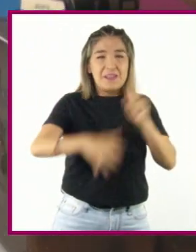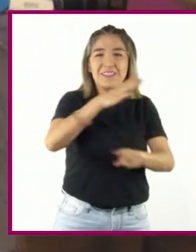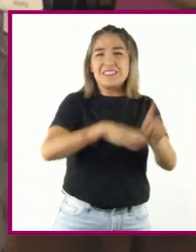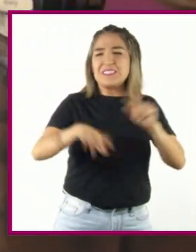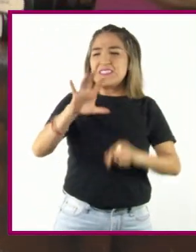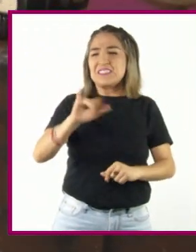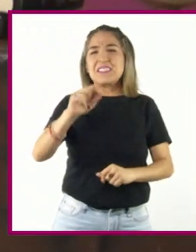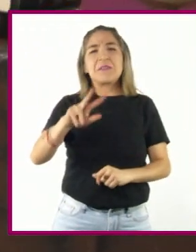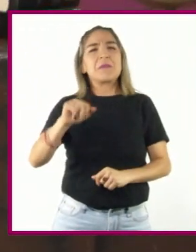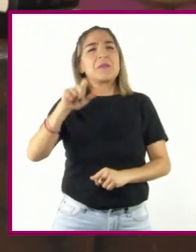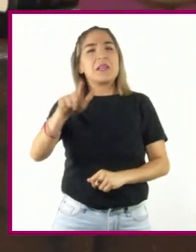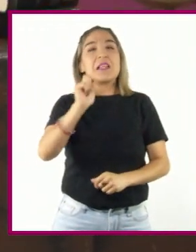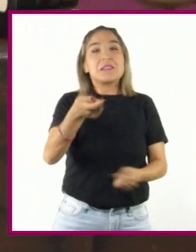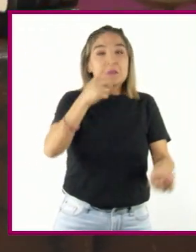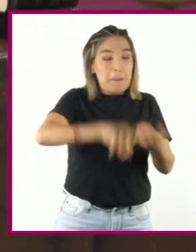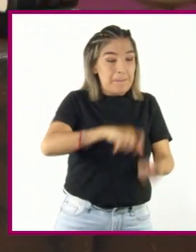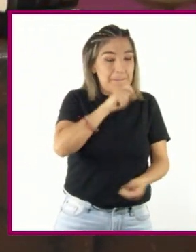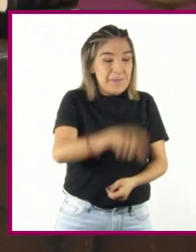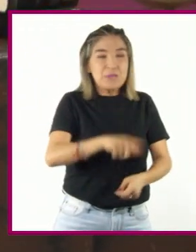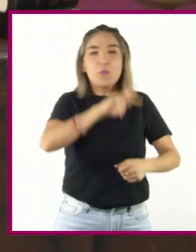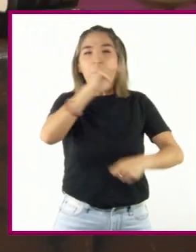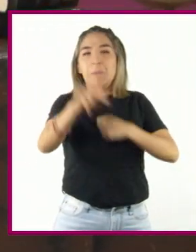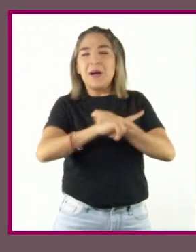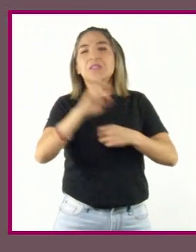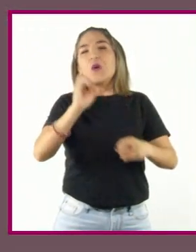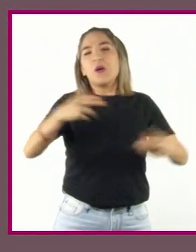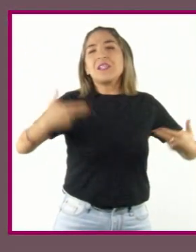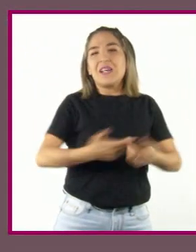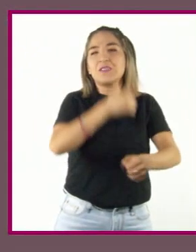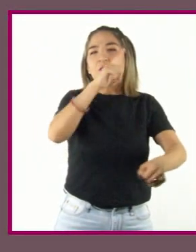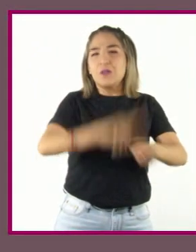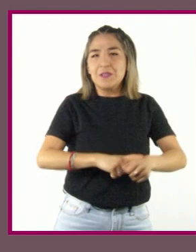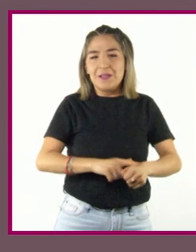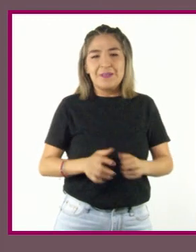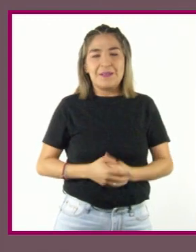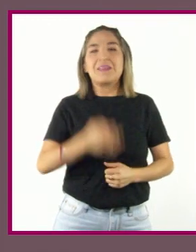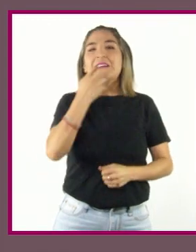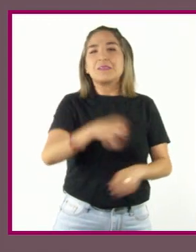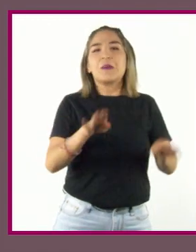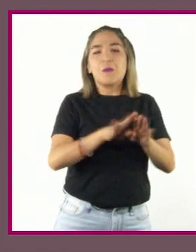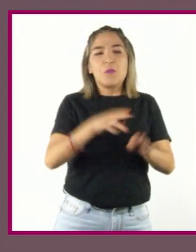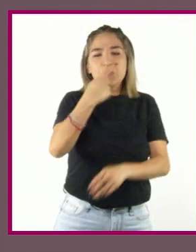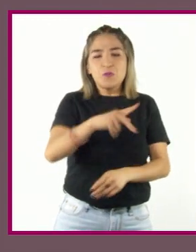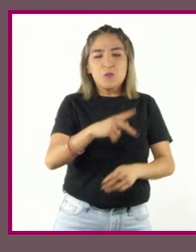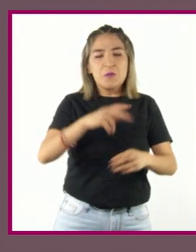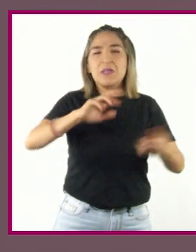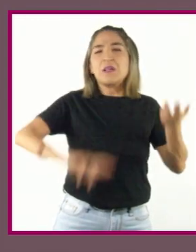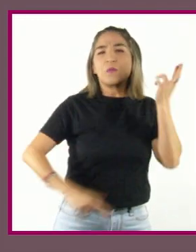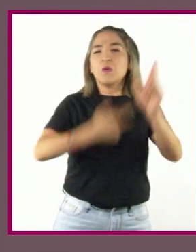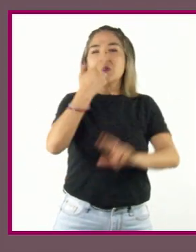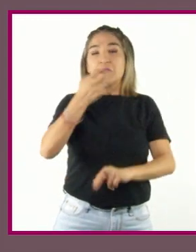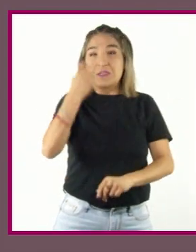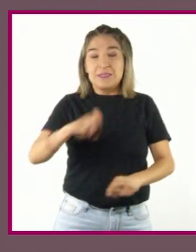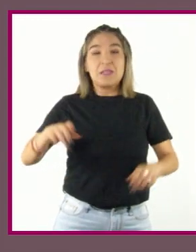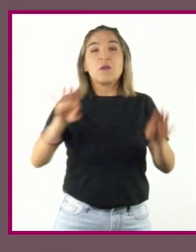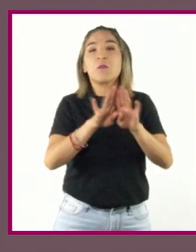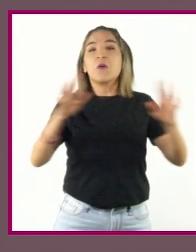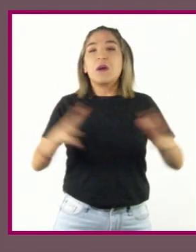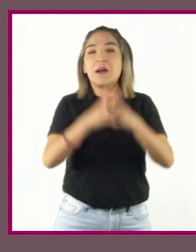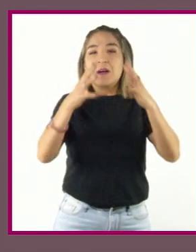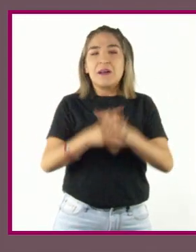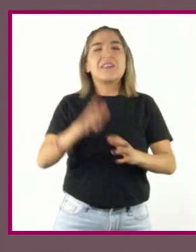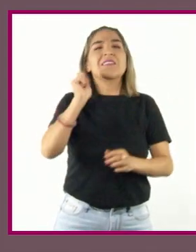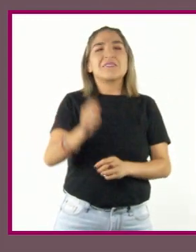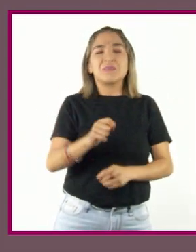por ser enfrentamientos al interior de un país o nación. A diferencia de las revoluciones, en una guerra civil no se busca